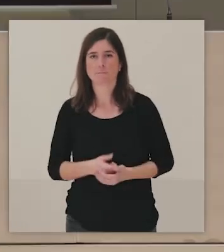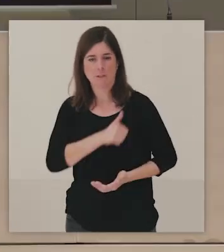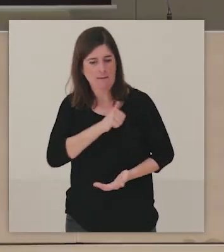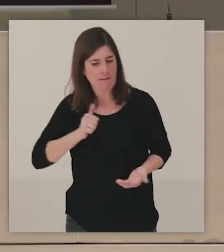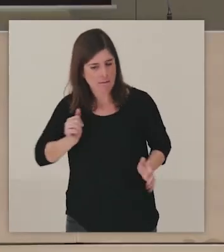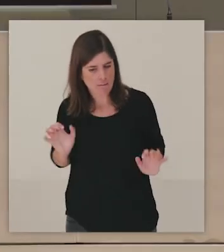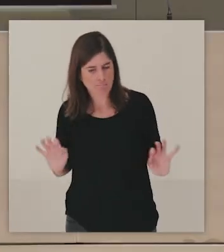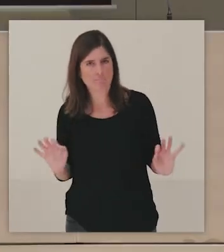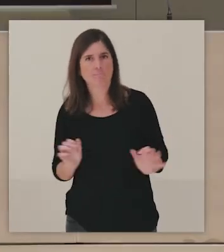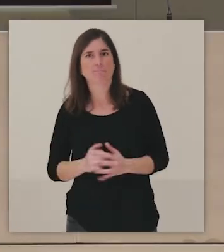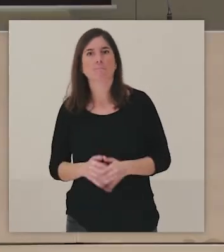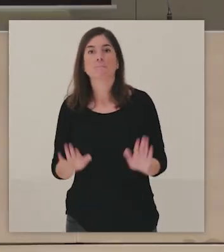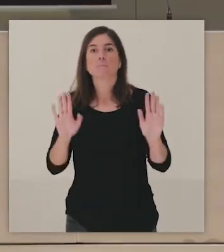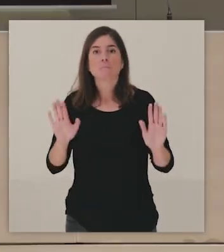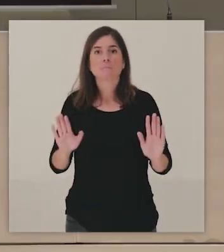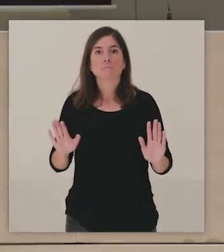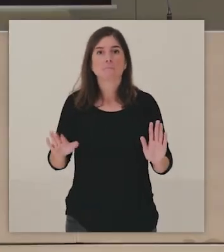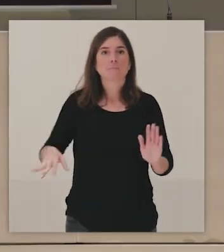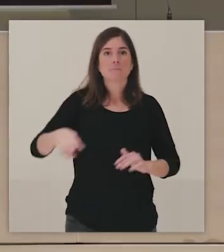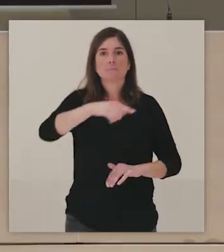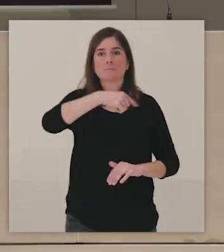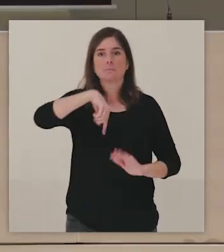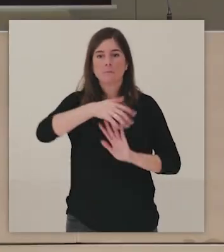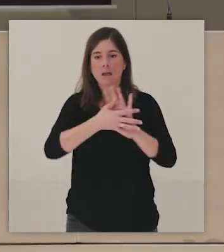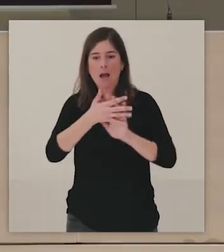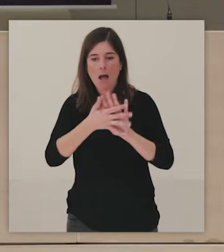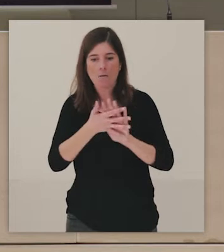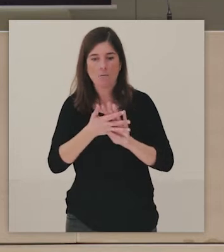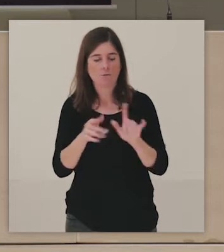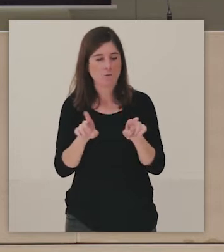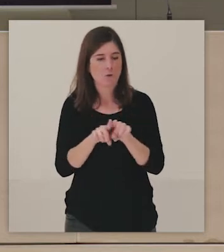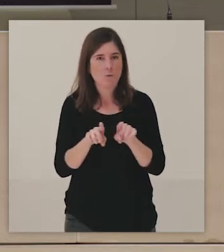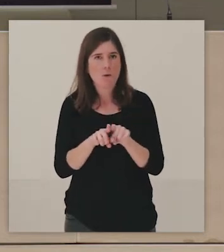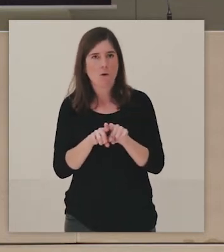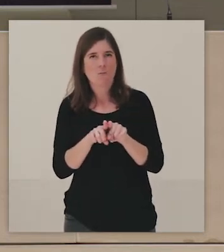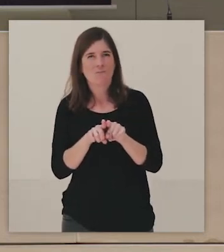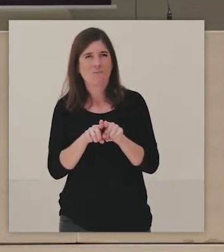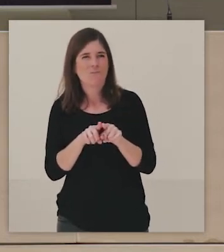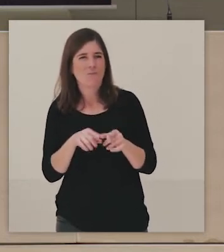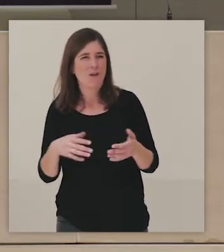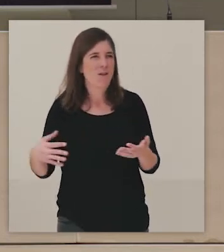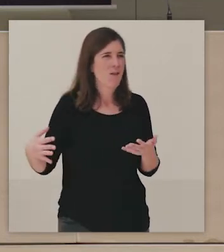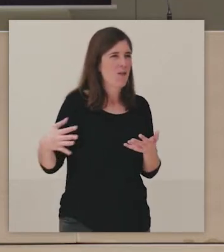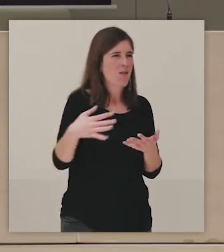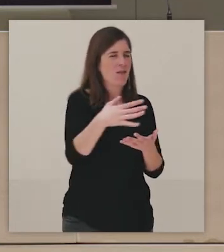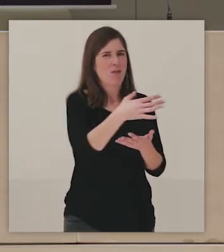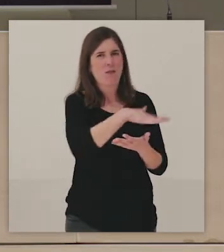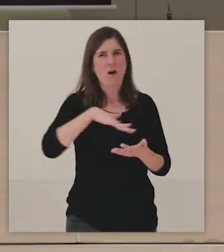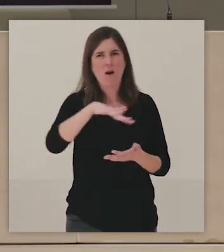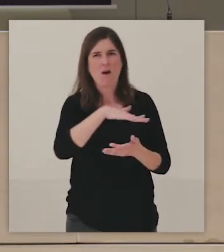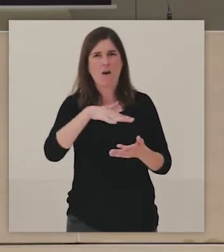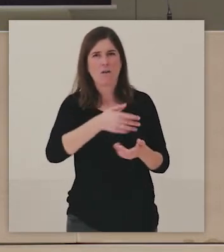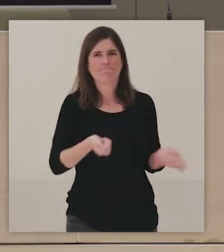de no generar como lugares estancos. Cuando os presento esta